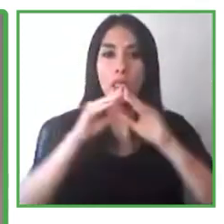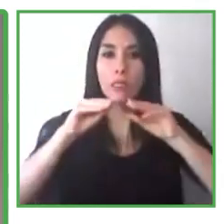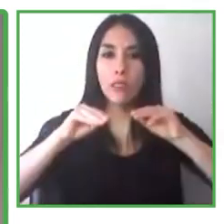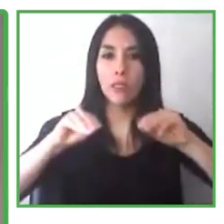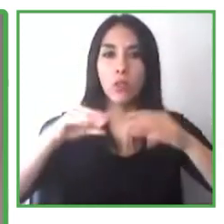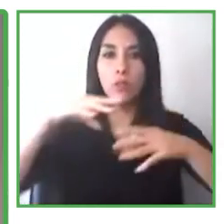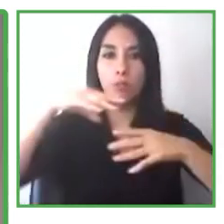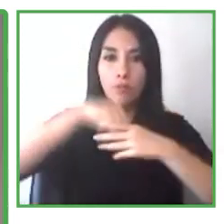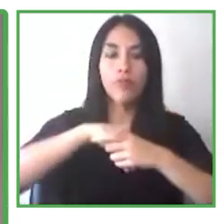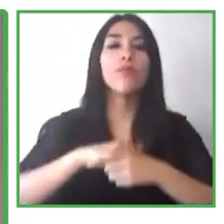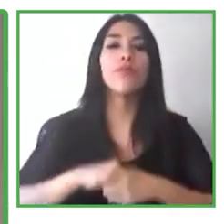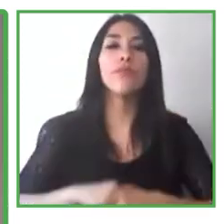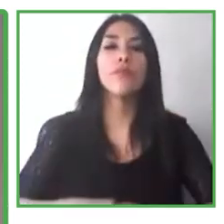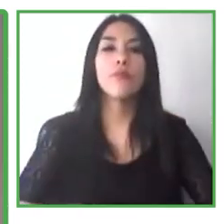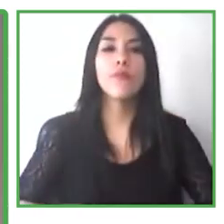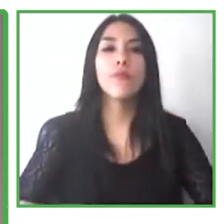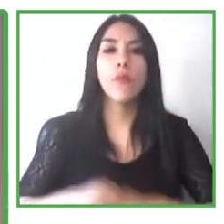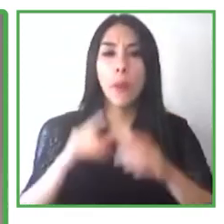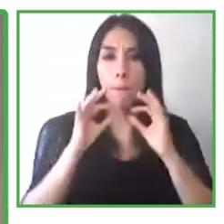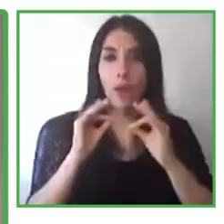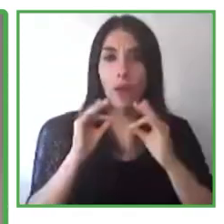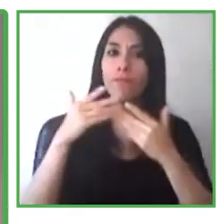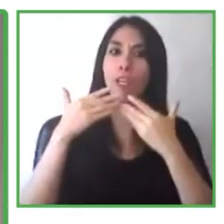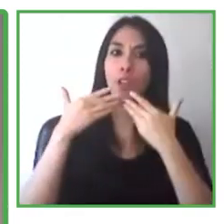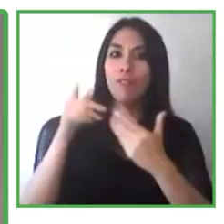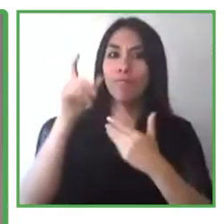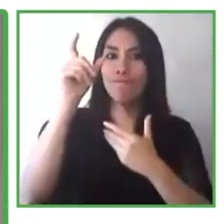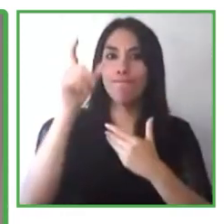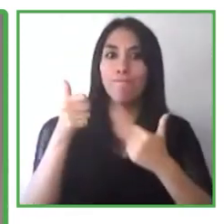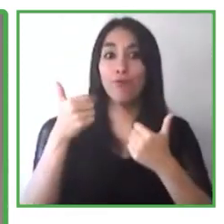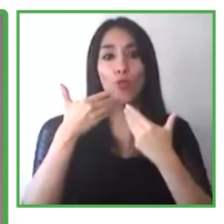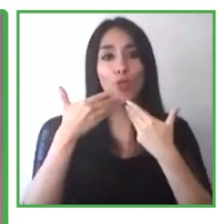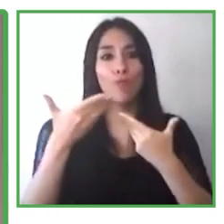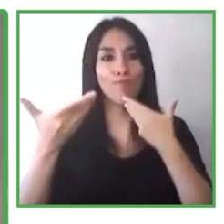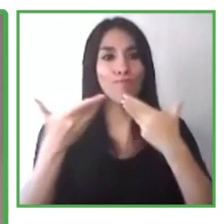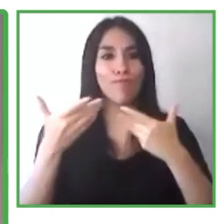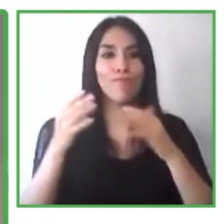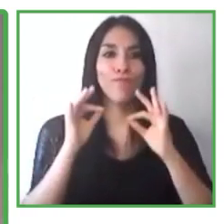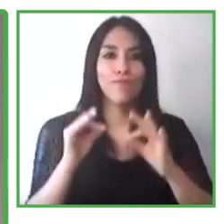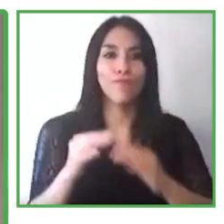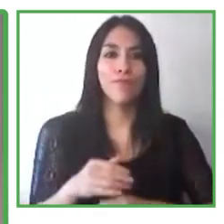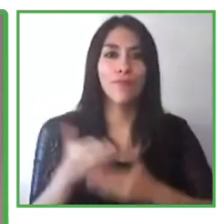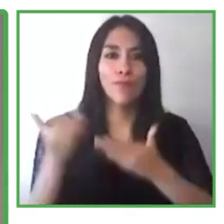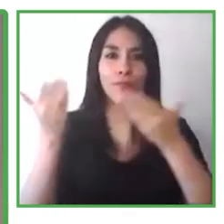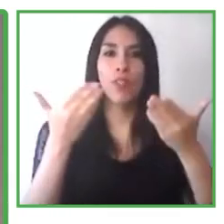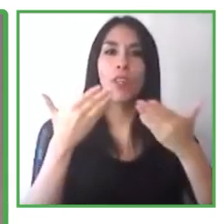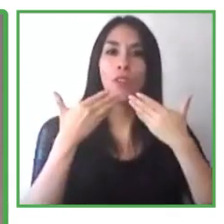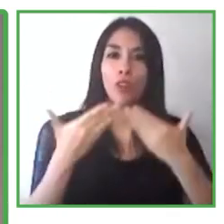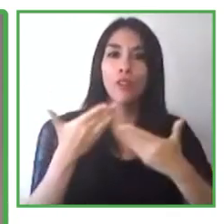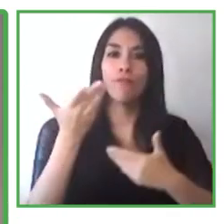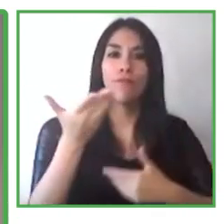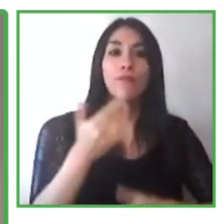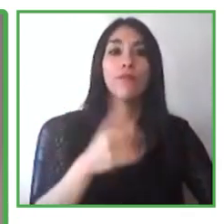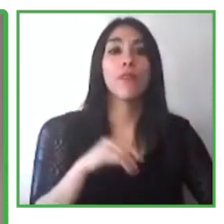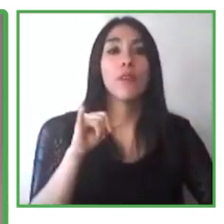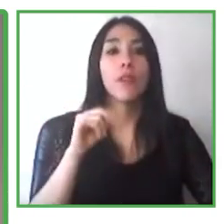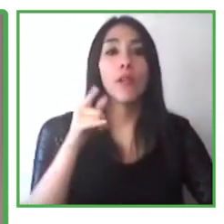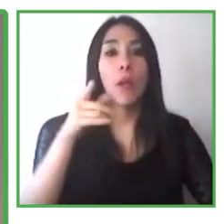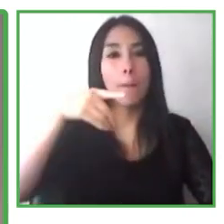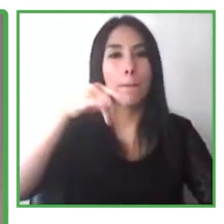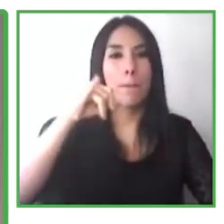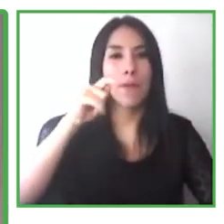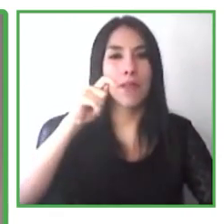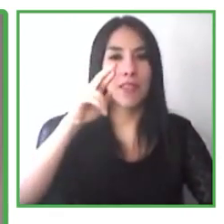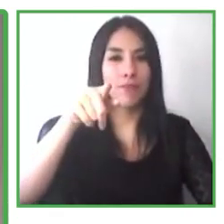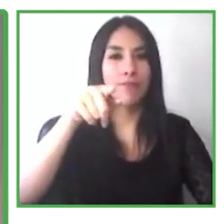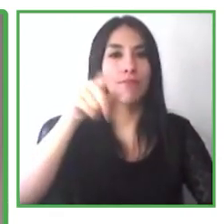encaje con lo que tratamos de hacer acá. Maite apoya el proyecto del que ella y Pierina van a hablar, pero es